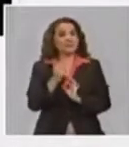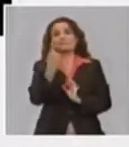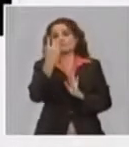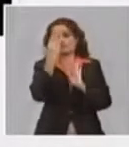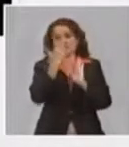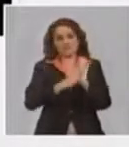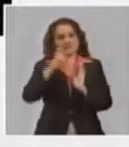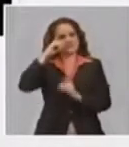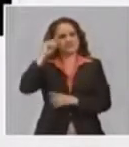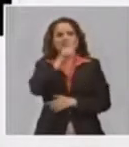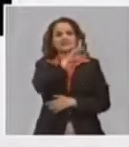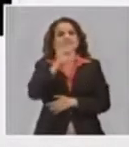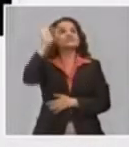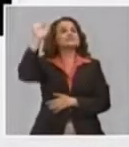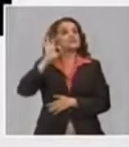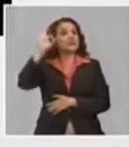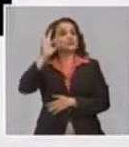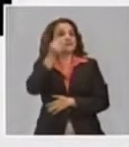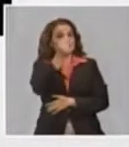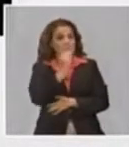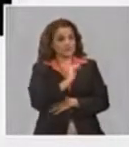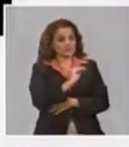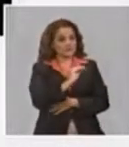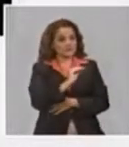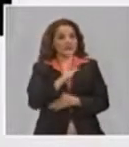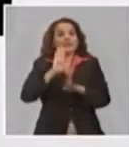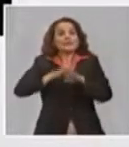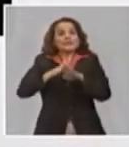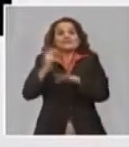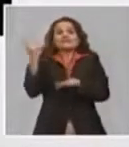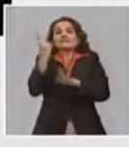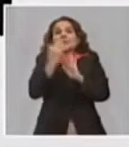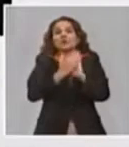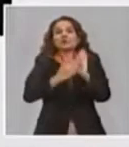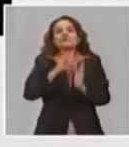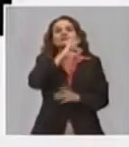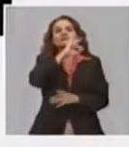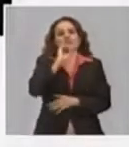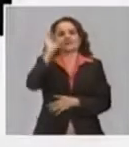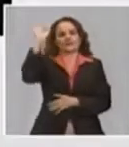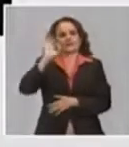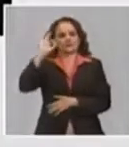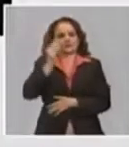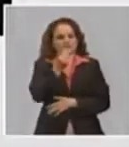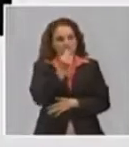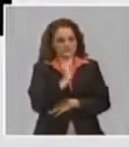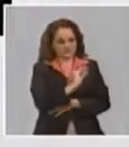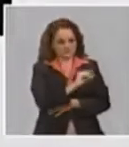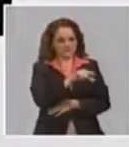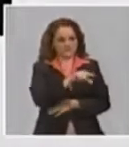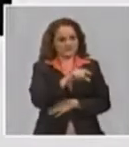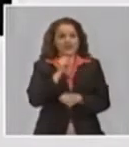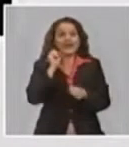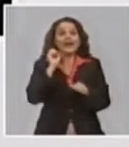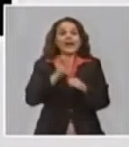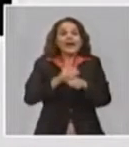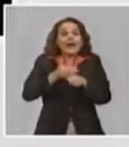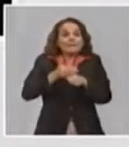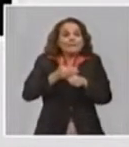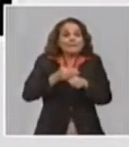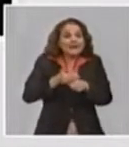mes del salario básico, y el 60% a partir del segundo mes. Y aquí la palabra clave es a partir de.